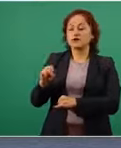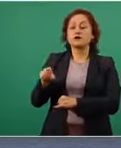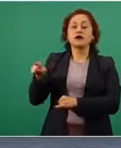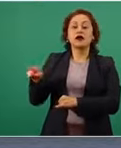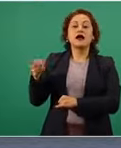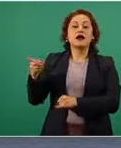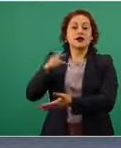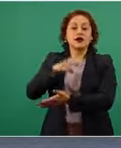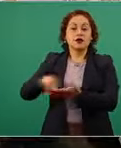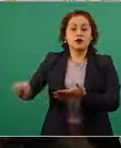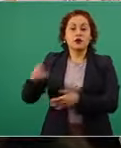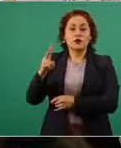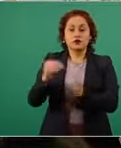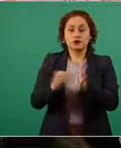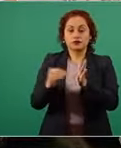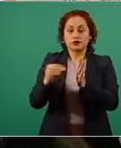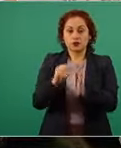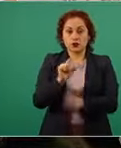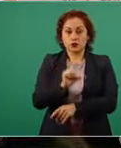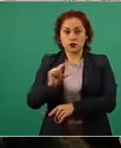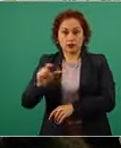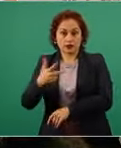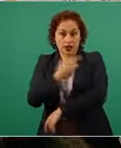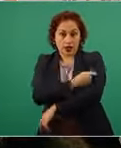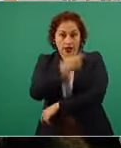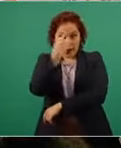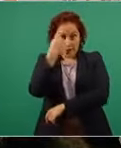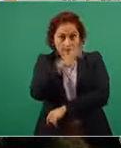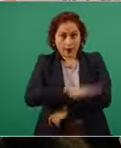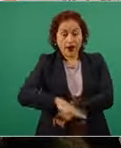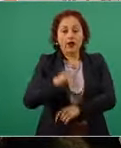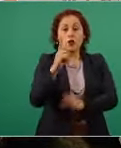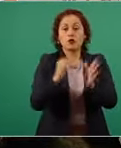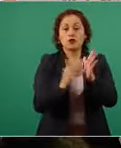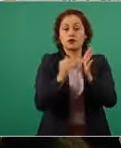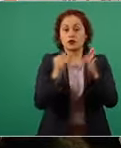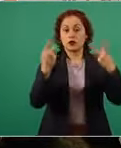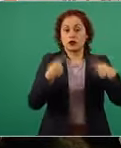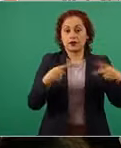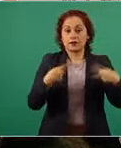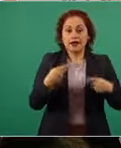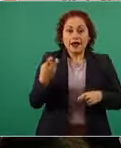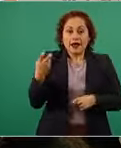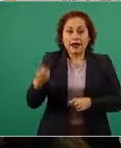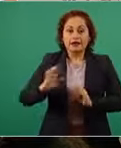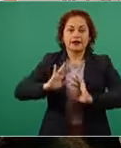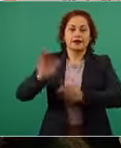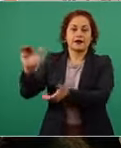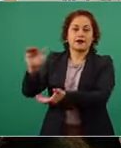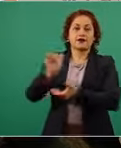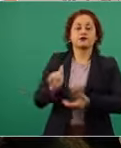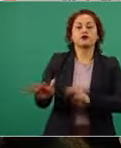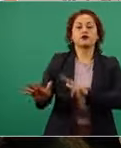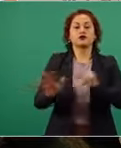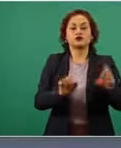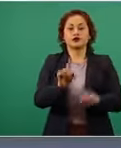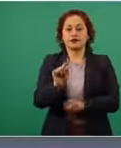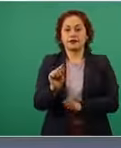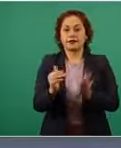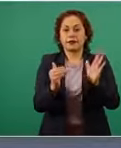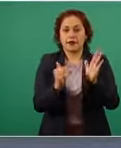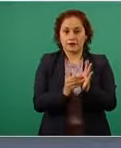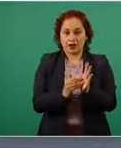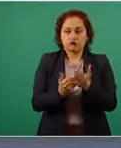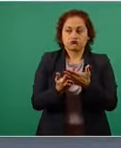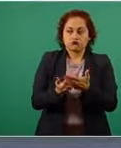dosis para un millón de personas. De esta ya llegaron a México 870 mil y estamos esperando